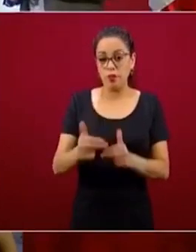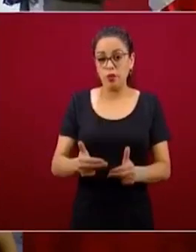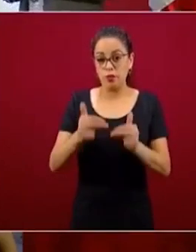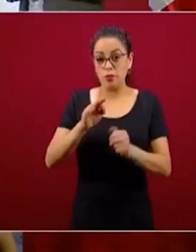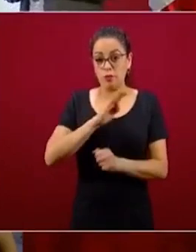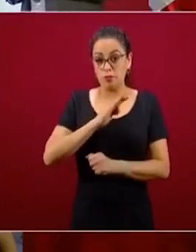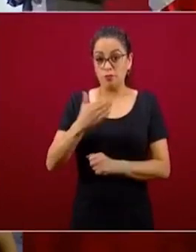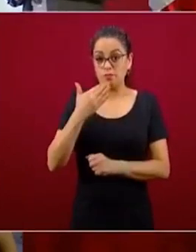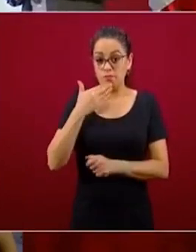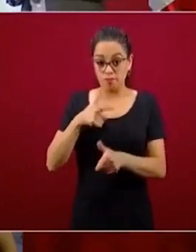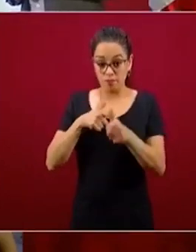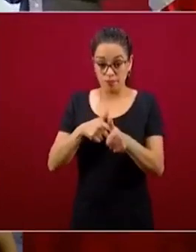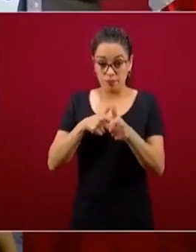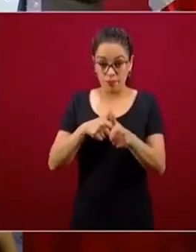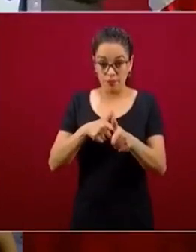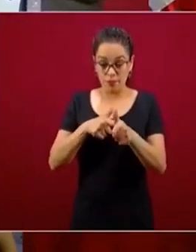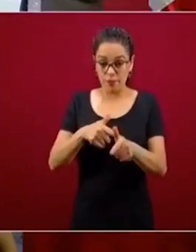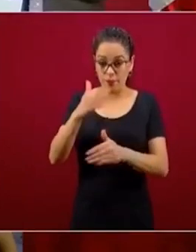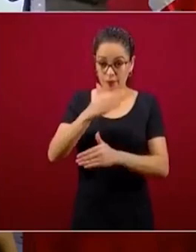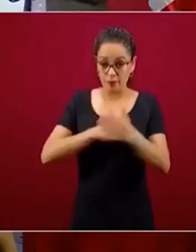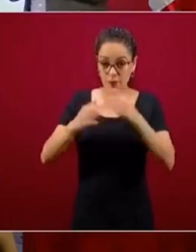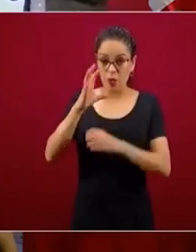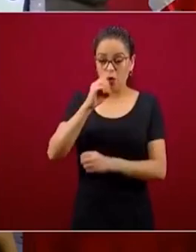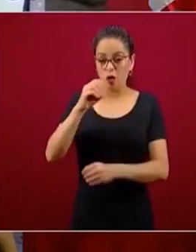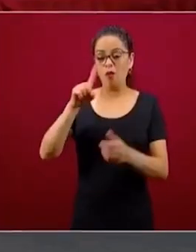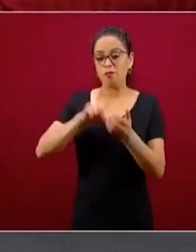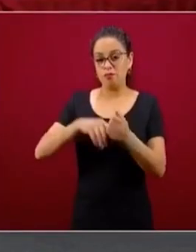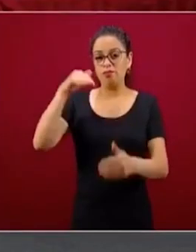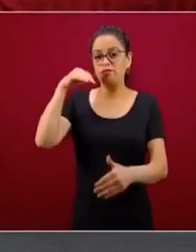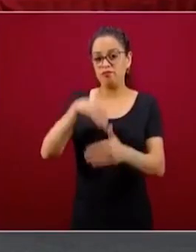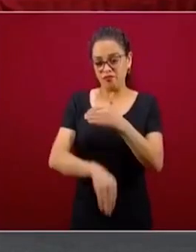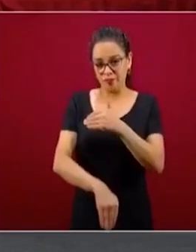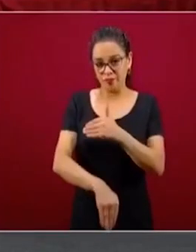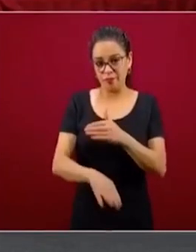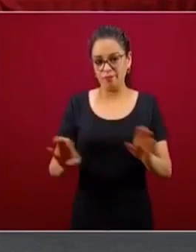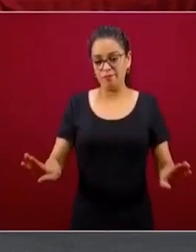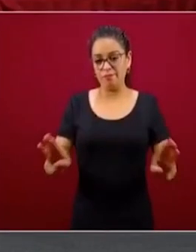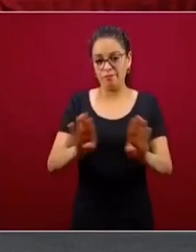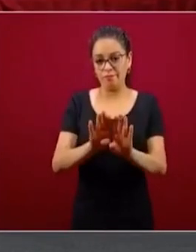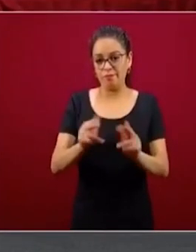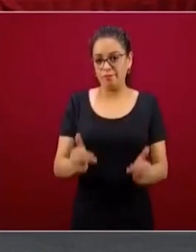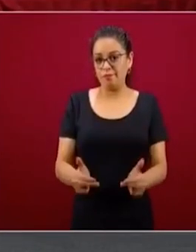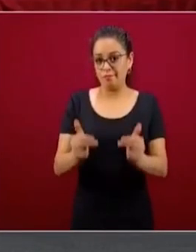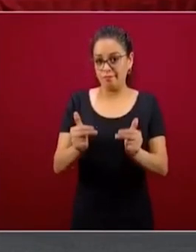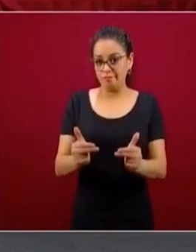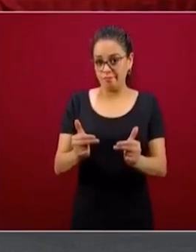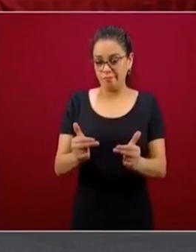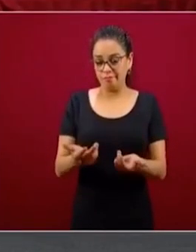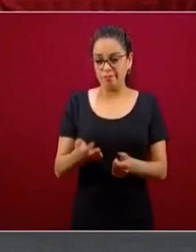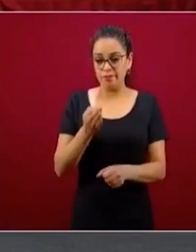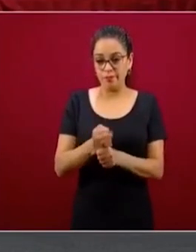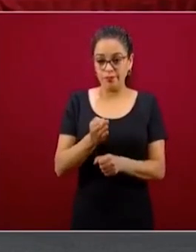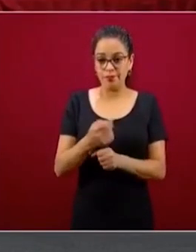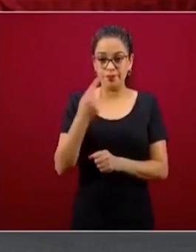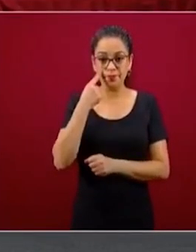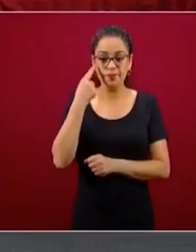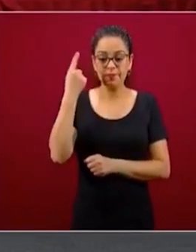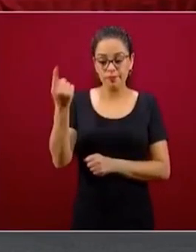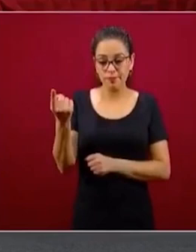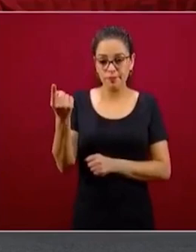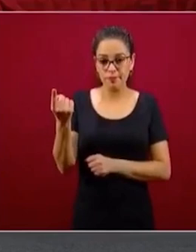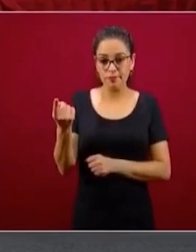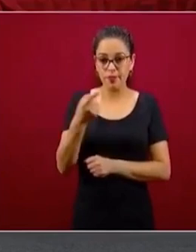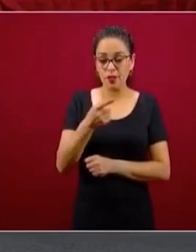a flote o acaba cerrando. Entonces, en este momento, bajo esta circunstancia, el sentido de oportunidad